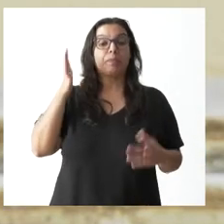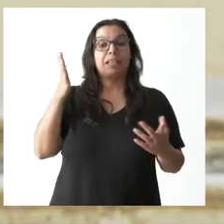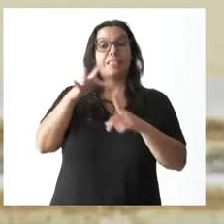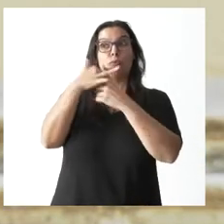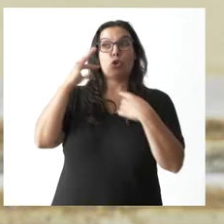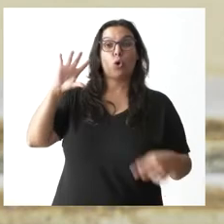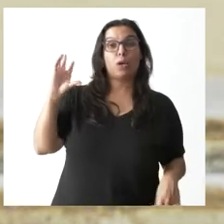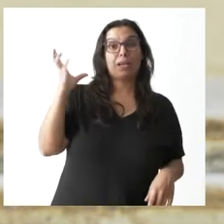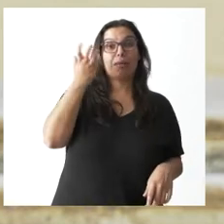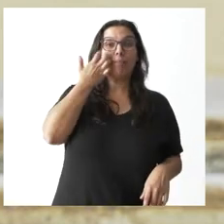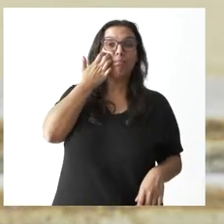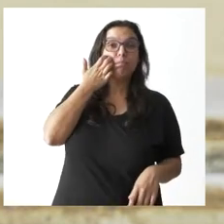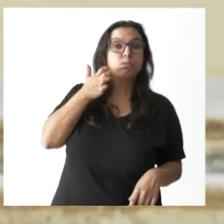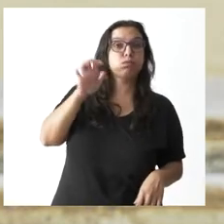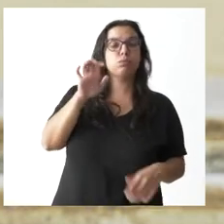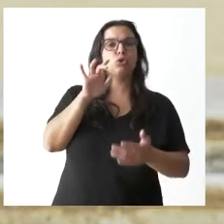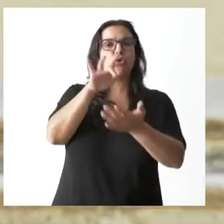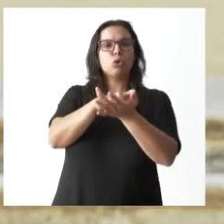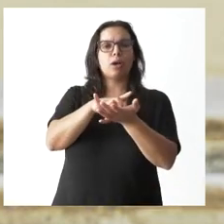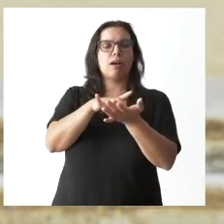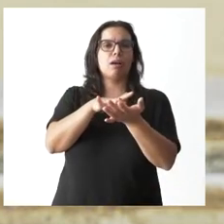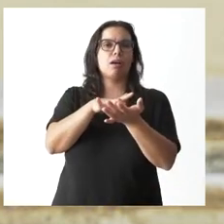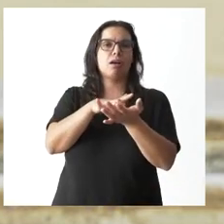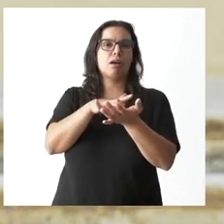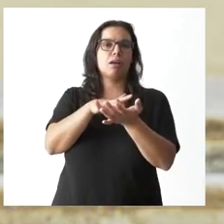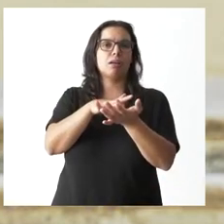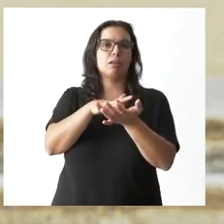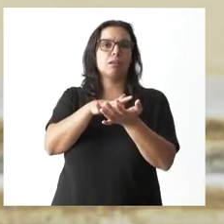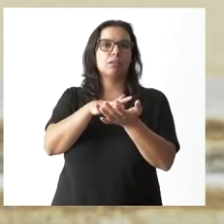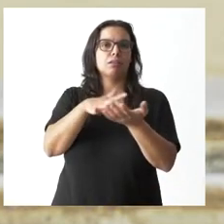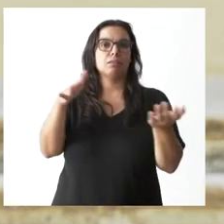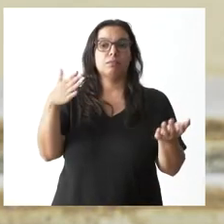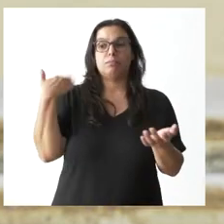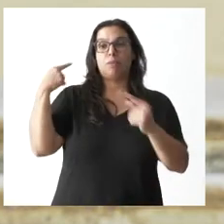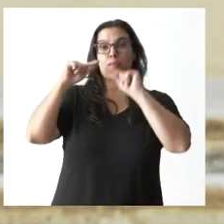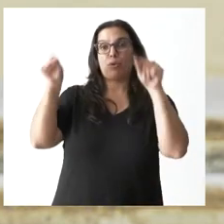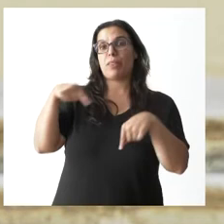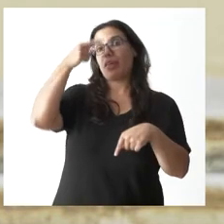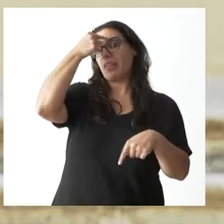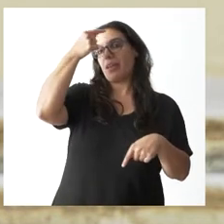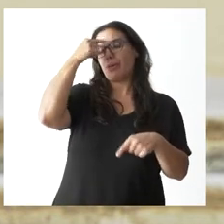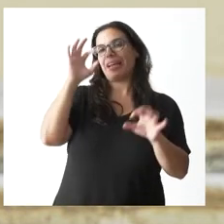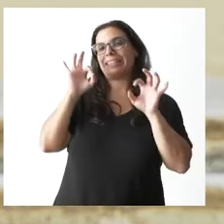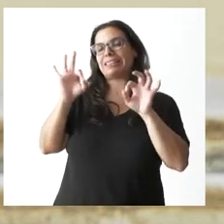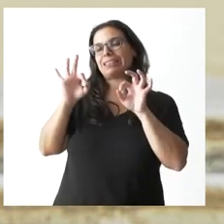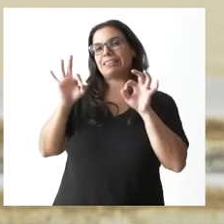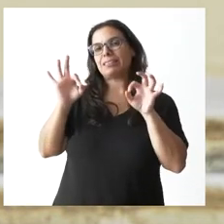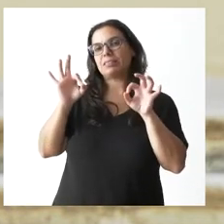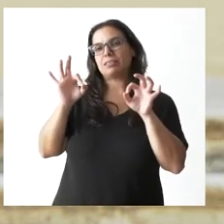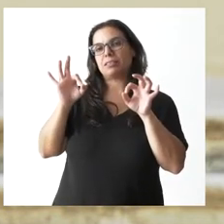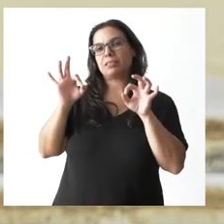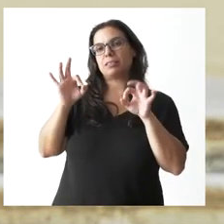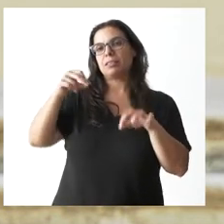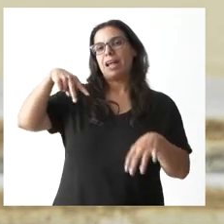climáticas excepcionales que se produjeron en la provincia de Ávila y, más concretamente, en